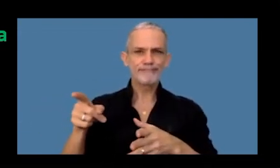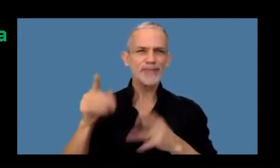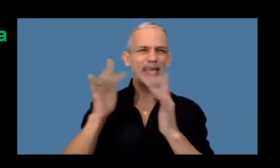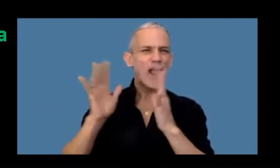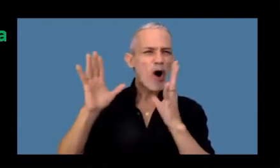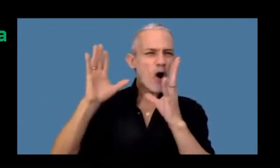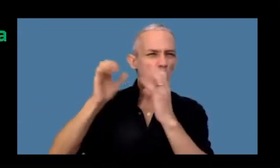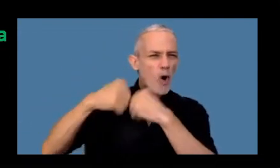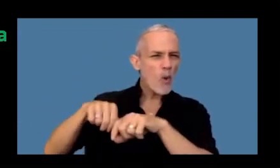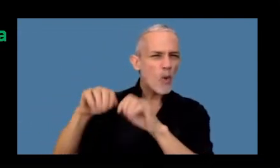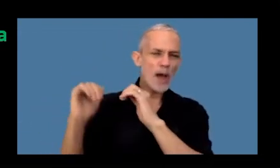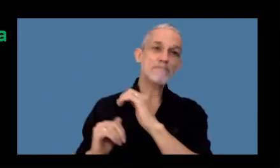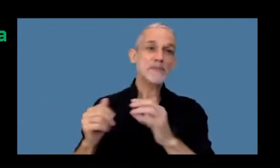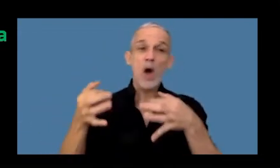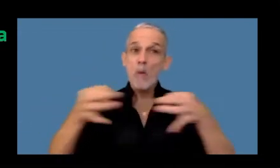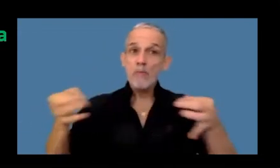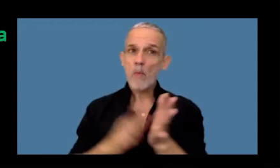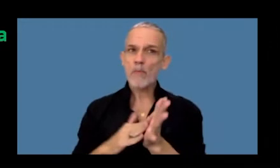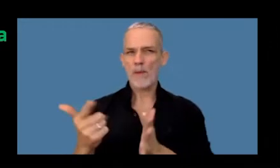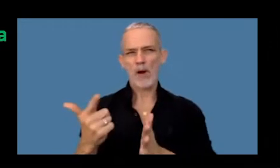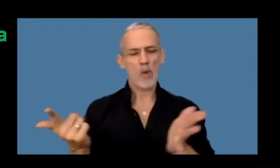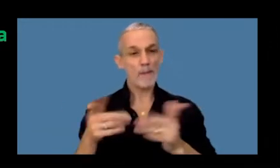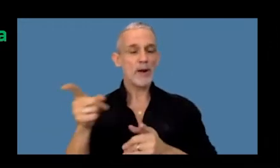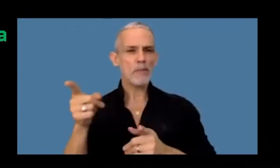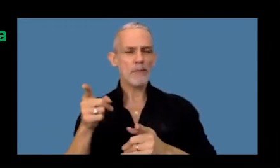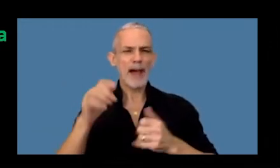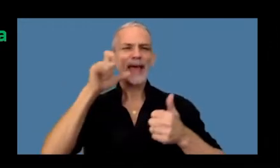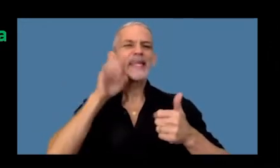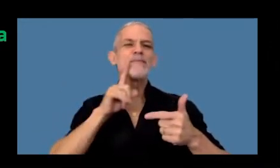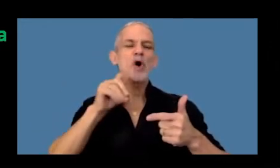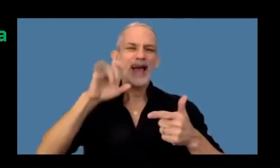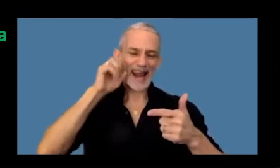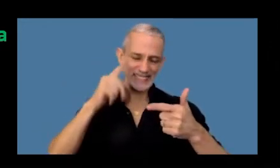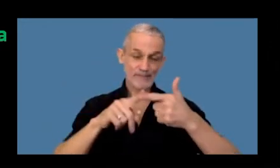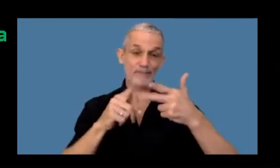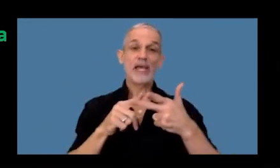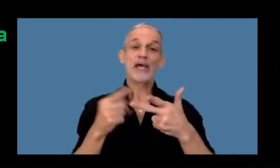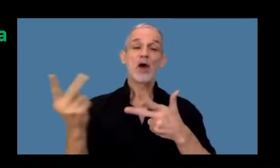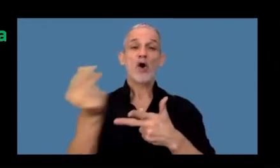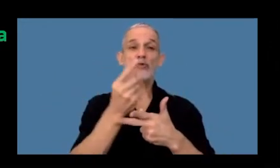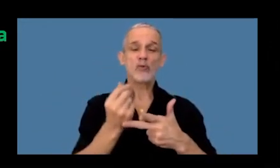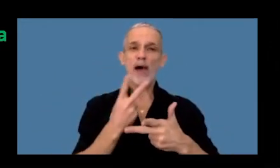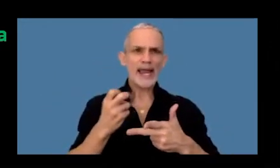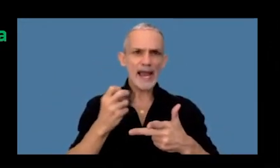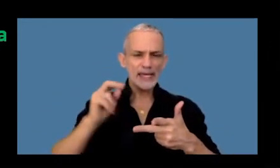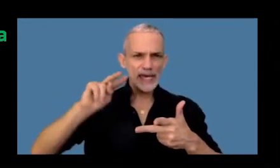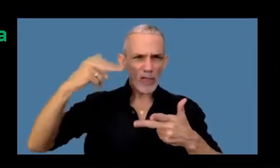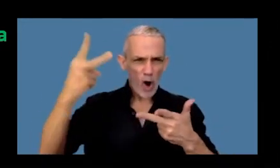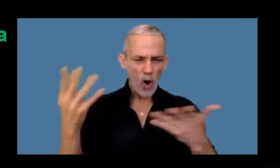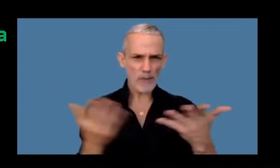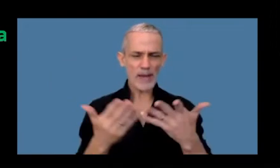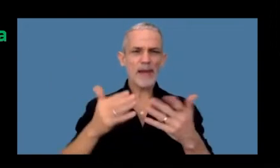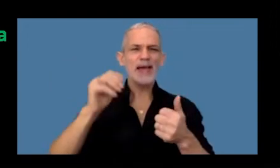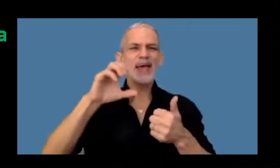tenemos certeza de esto pero definitivamente el cripto crashing el consumo excesivo de energía el cripto